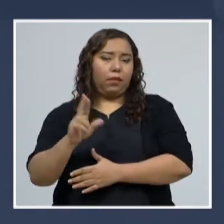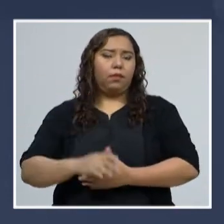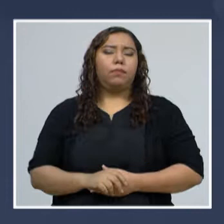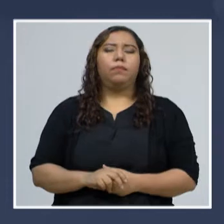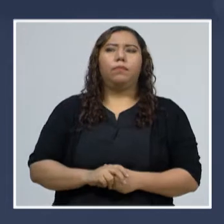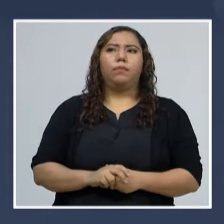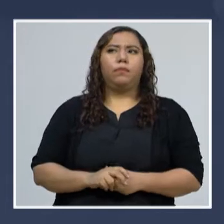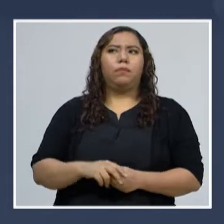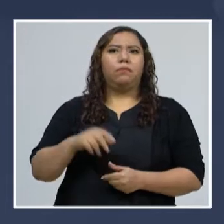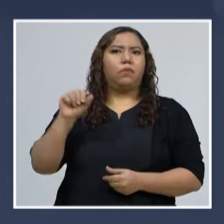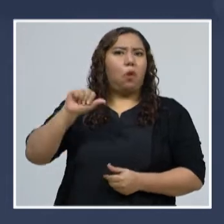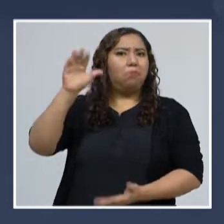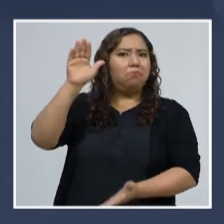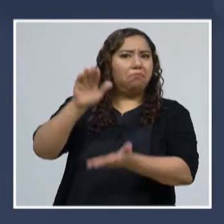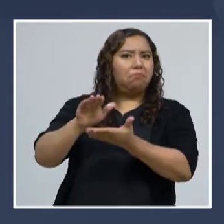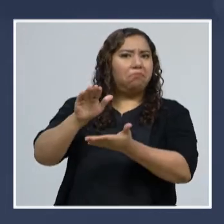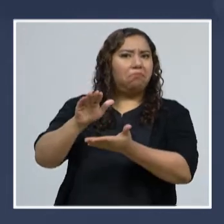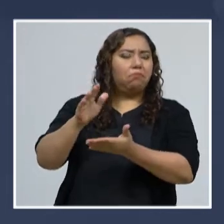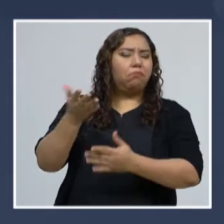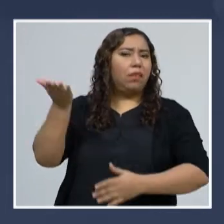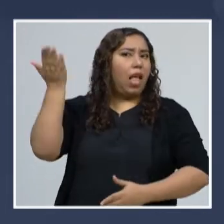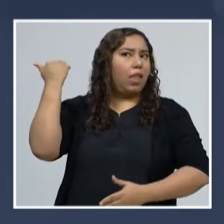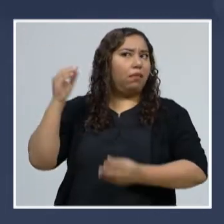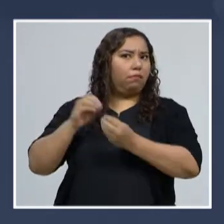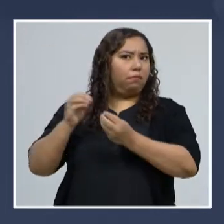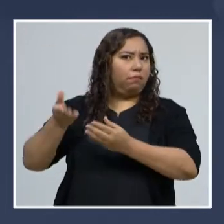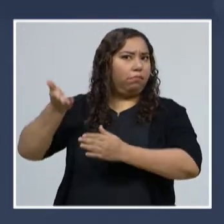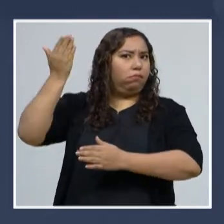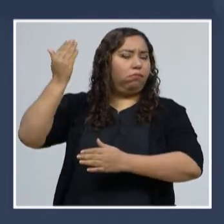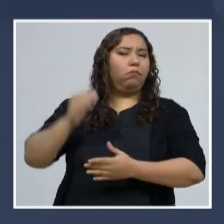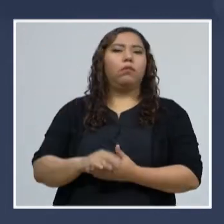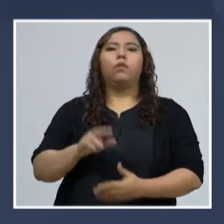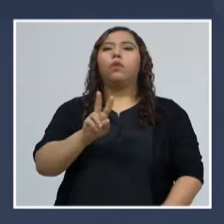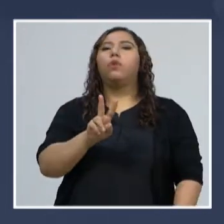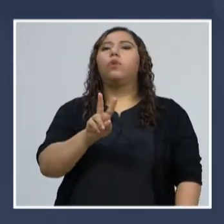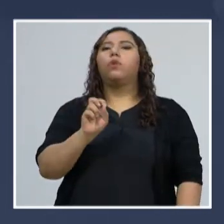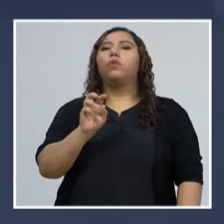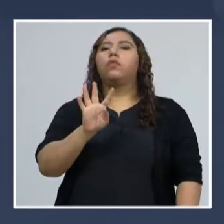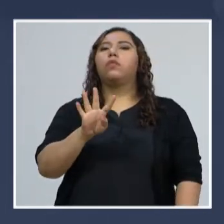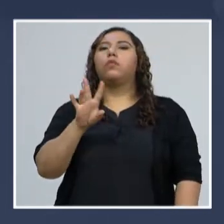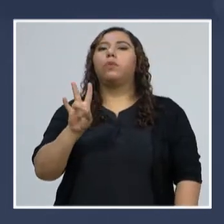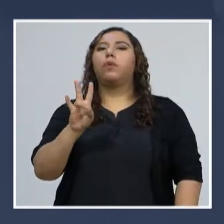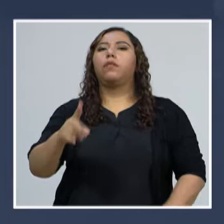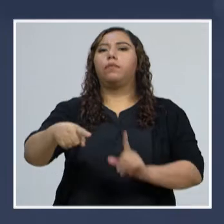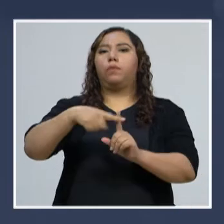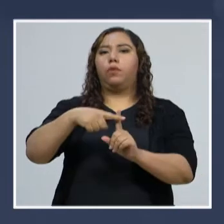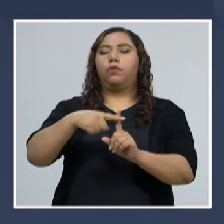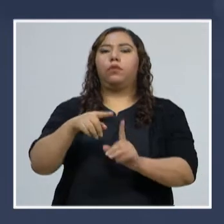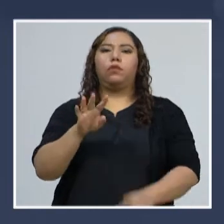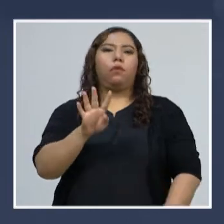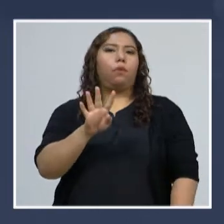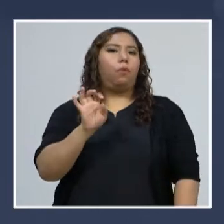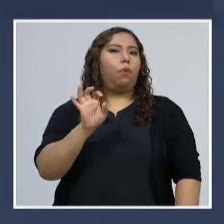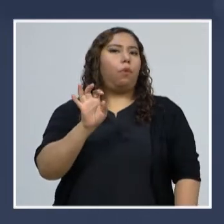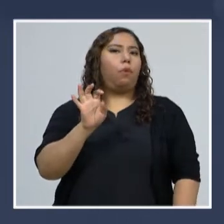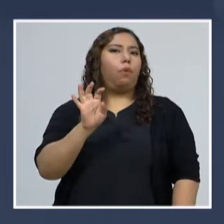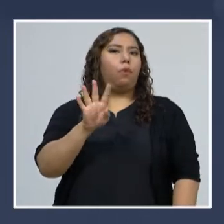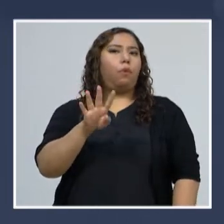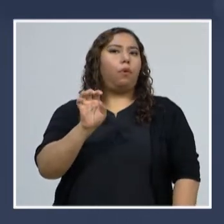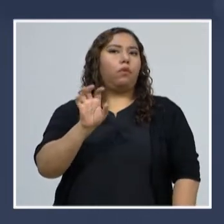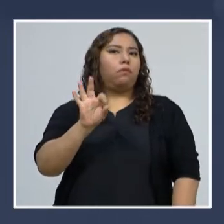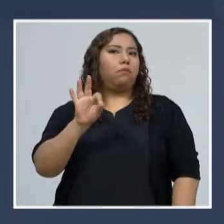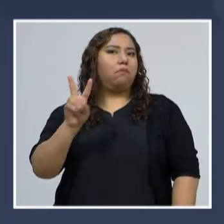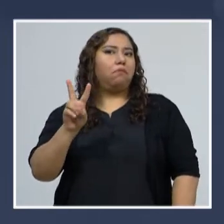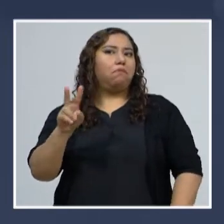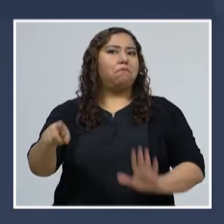a los días anteriores, de las cuales 247 han resultado positivas, 492 negativas.